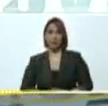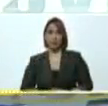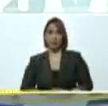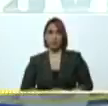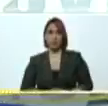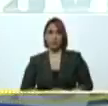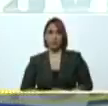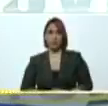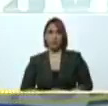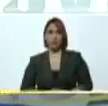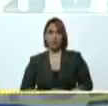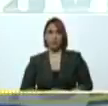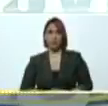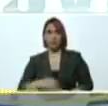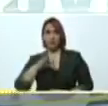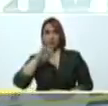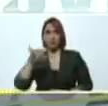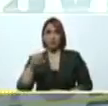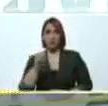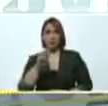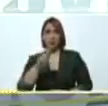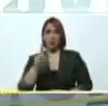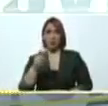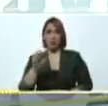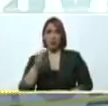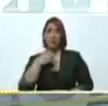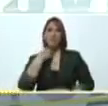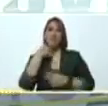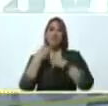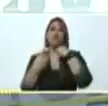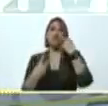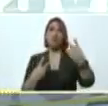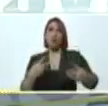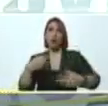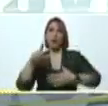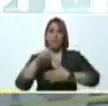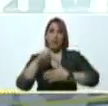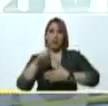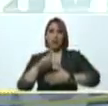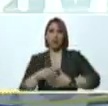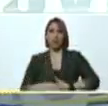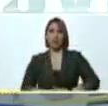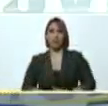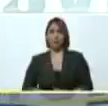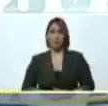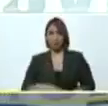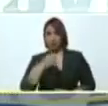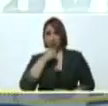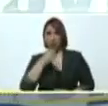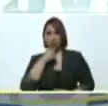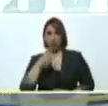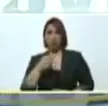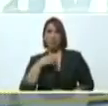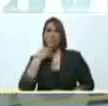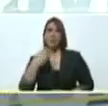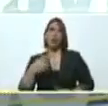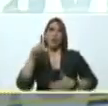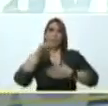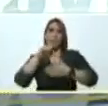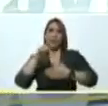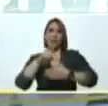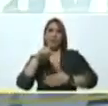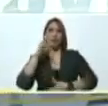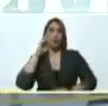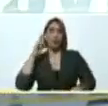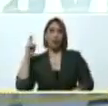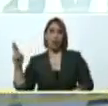a Jorge Agobian, corresponsal de la Voz de América, la Voz de América es la radio, es un medio